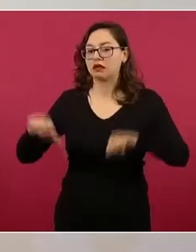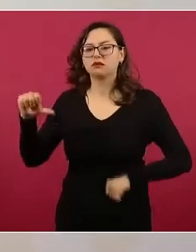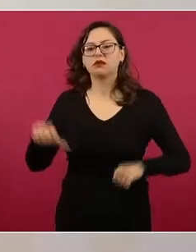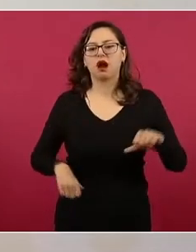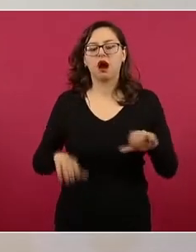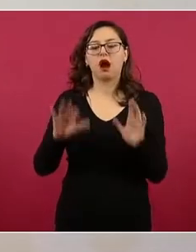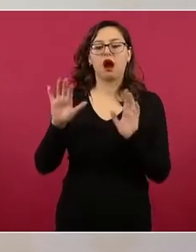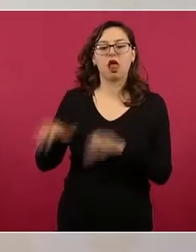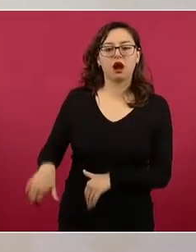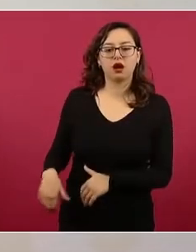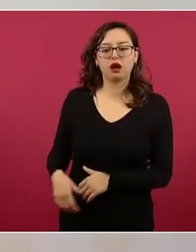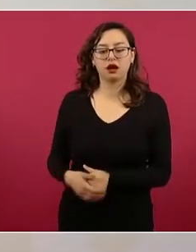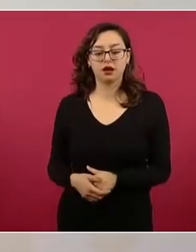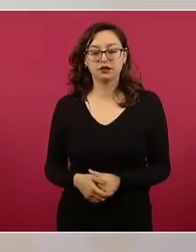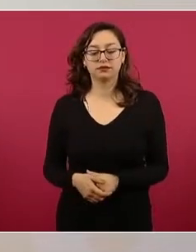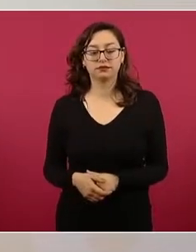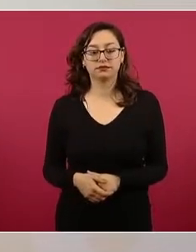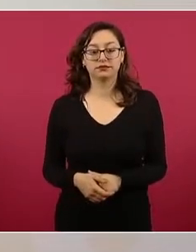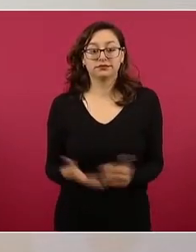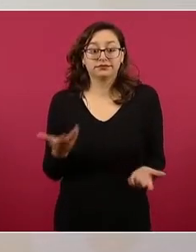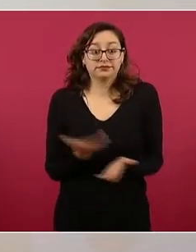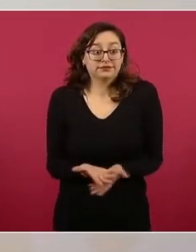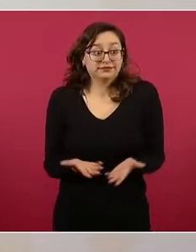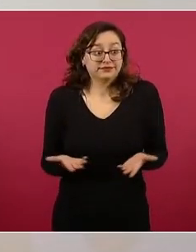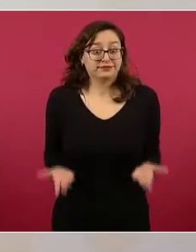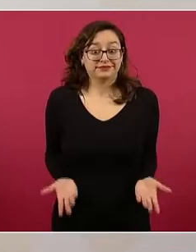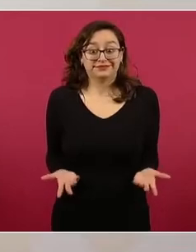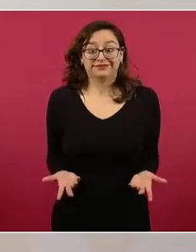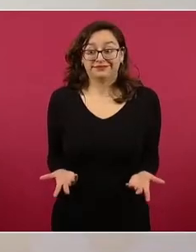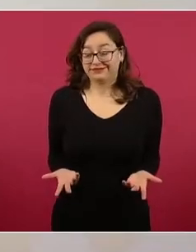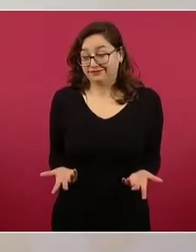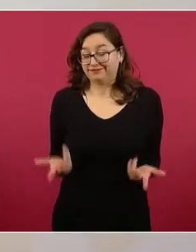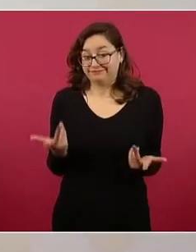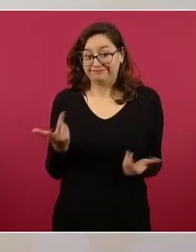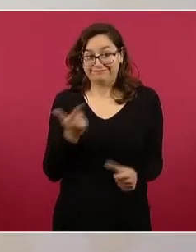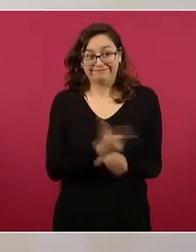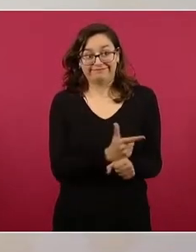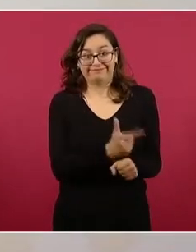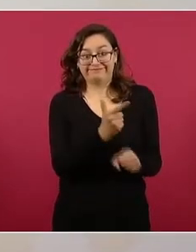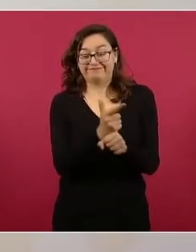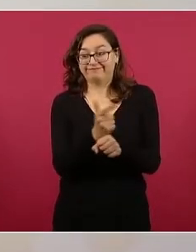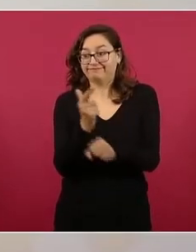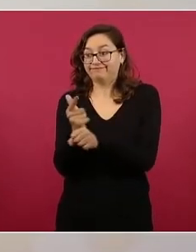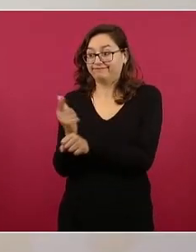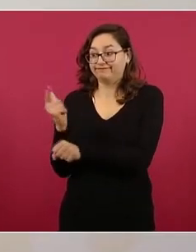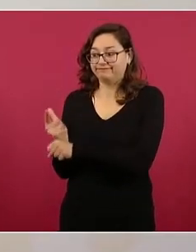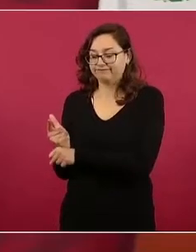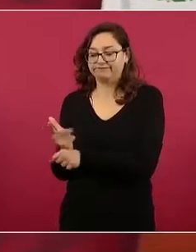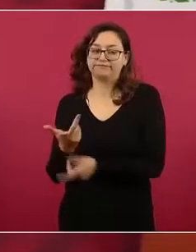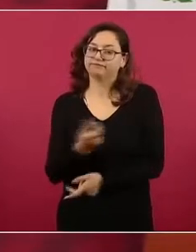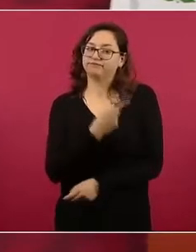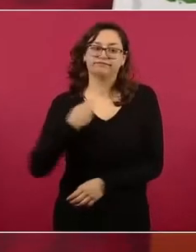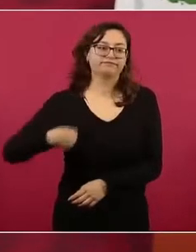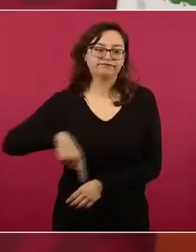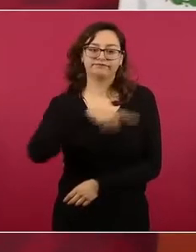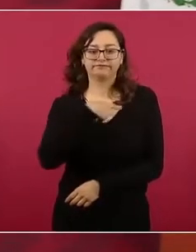Entonces, como nosotros tenemos esa filosofía,